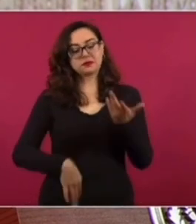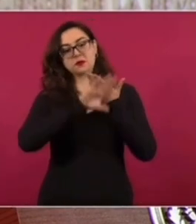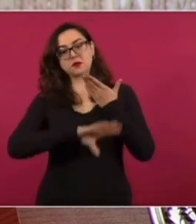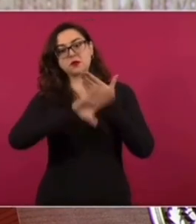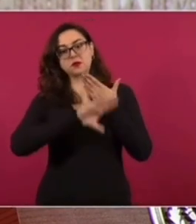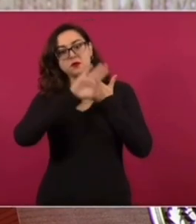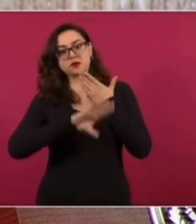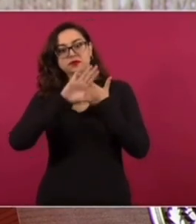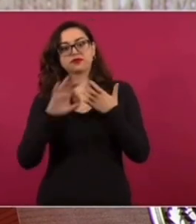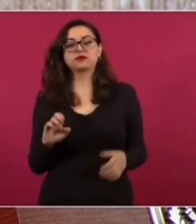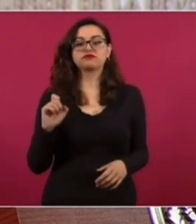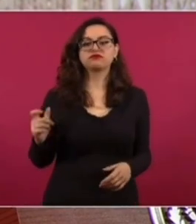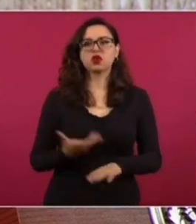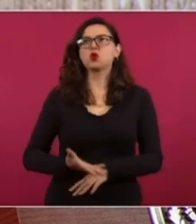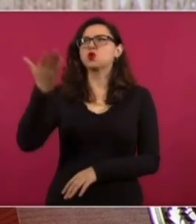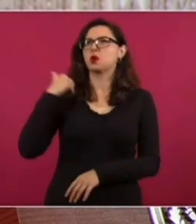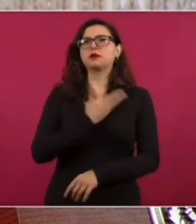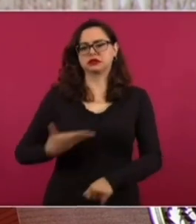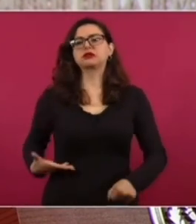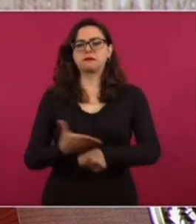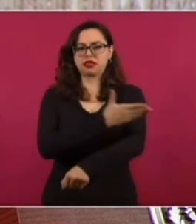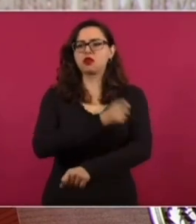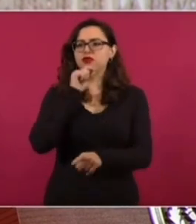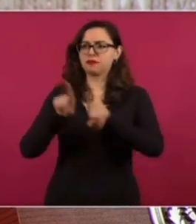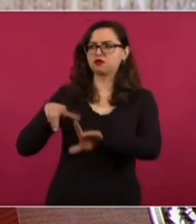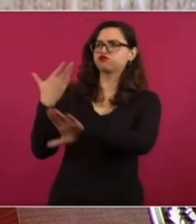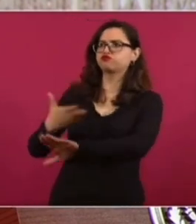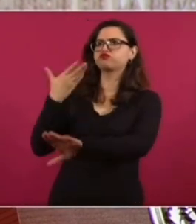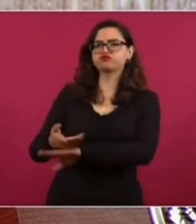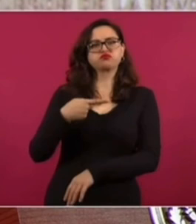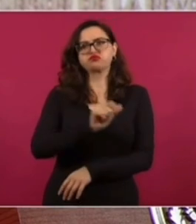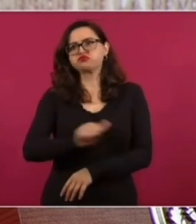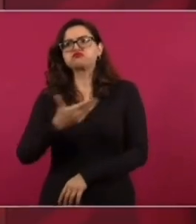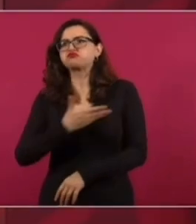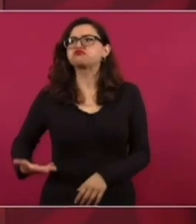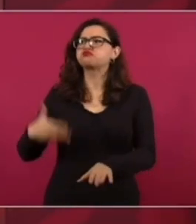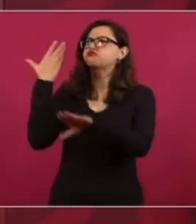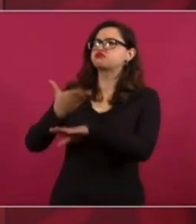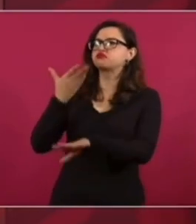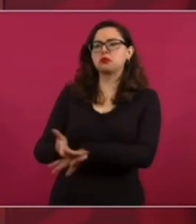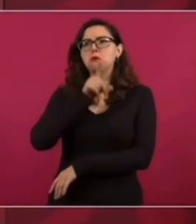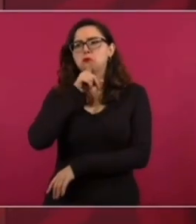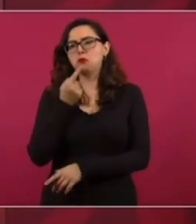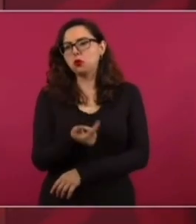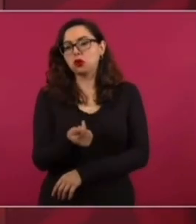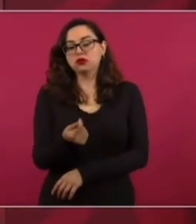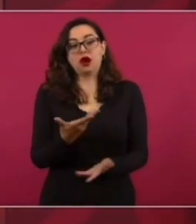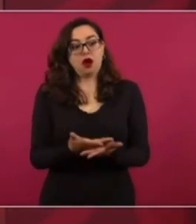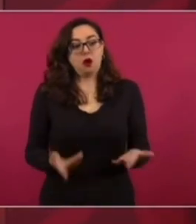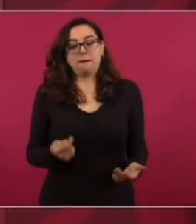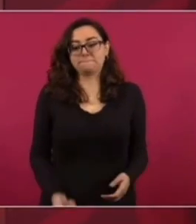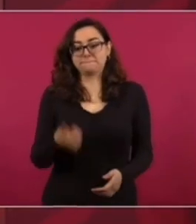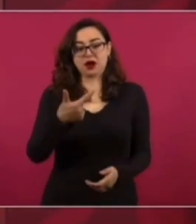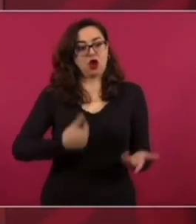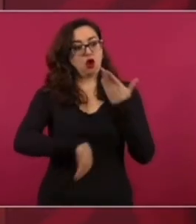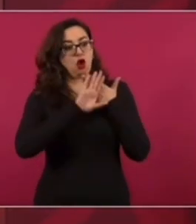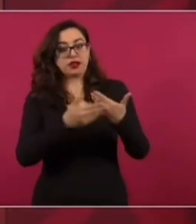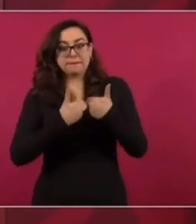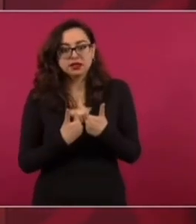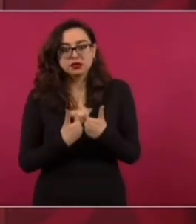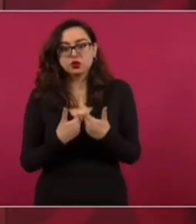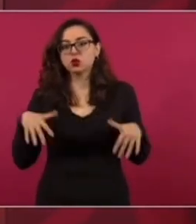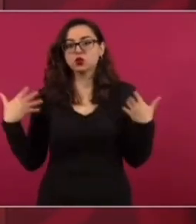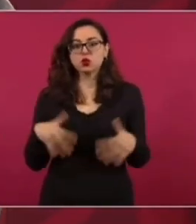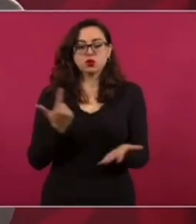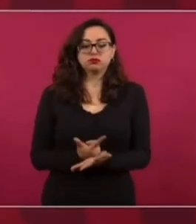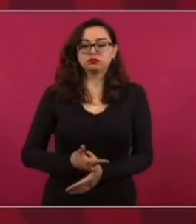bueno, en la época del presidente Madero. Pero es un timbre de orgullo, porque no se había visto. Siempre los medios